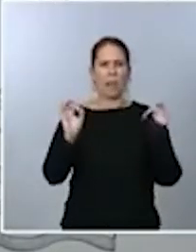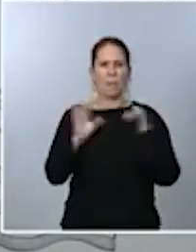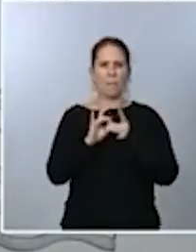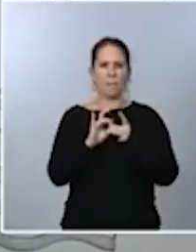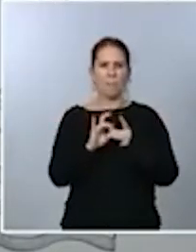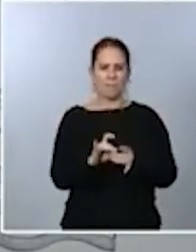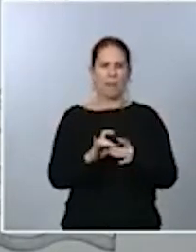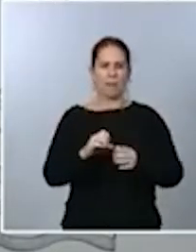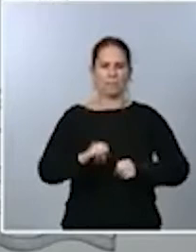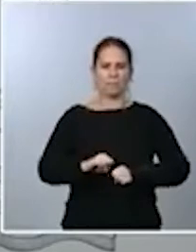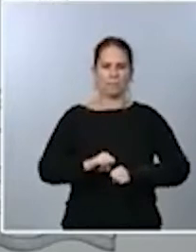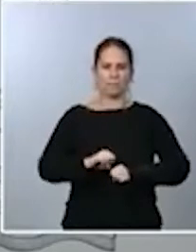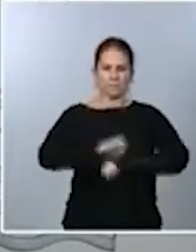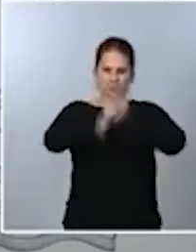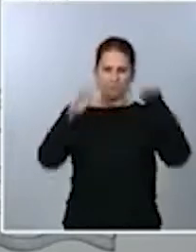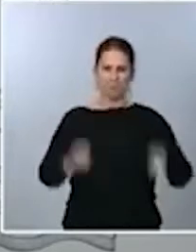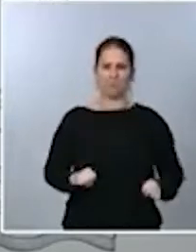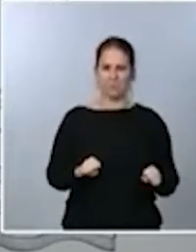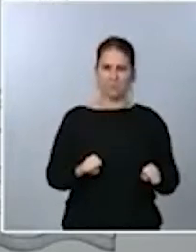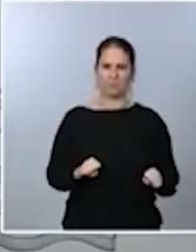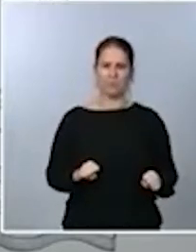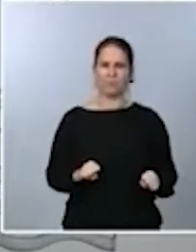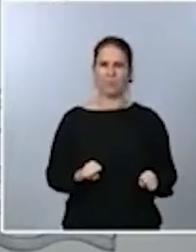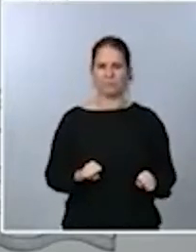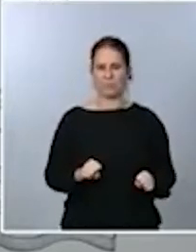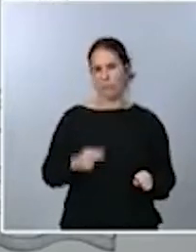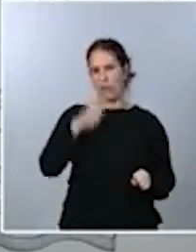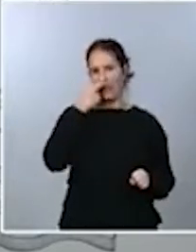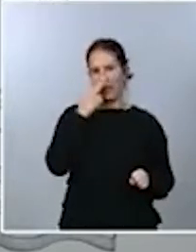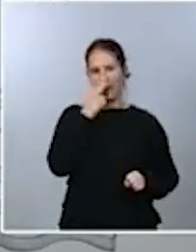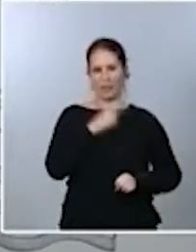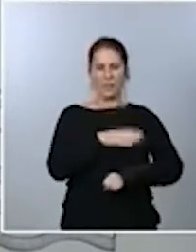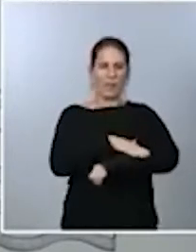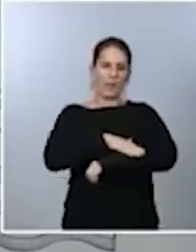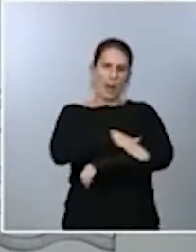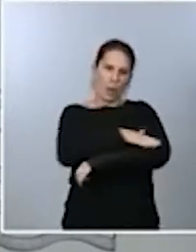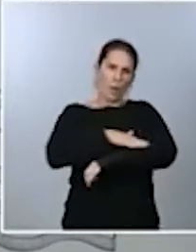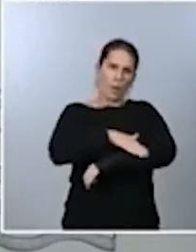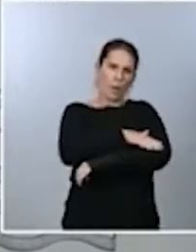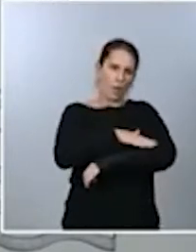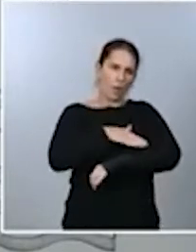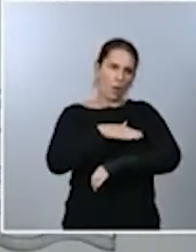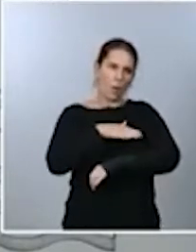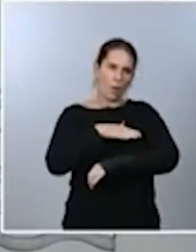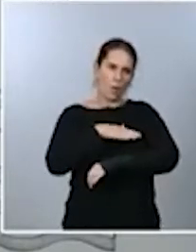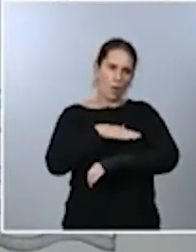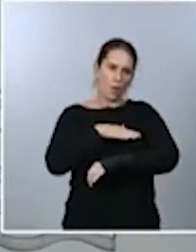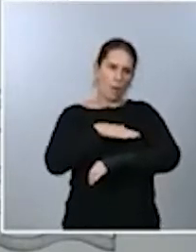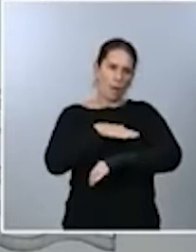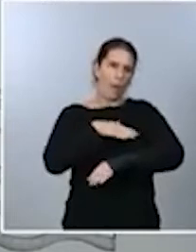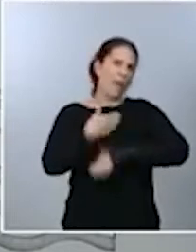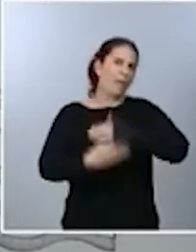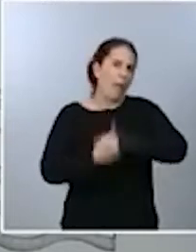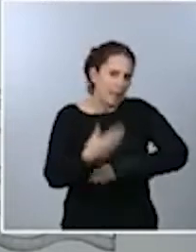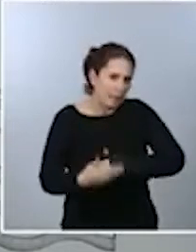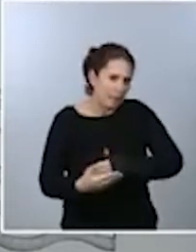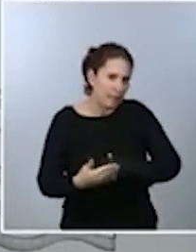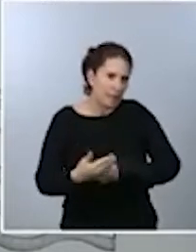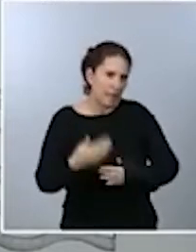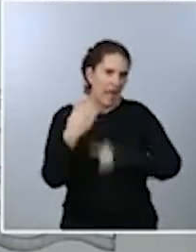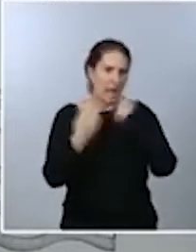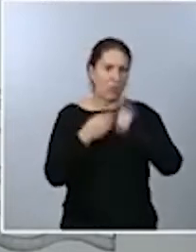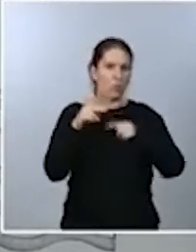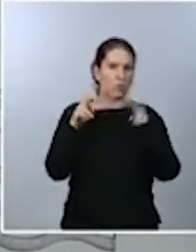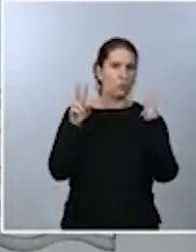de plasmar el interés del Gobierno por avanzar en determinadas cuestiones, como puede ser